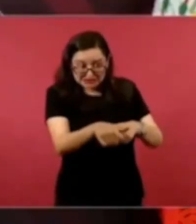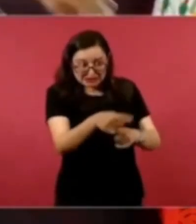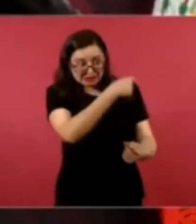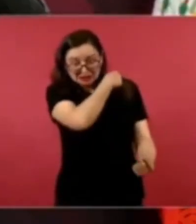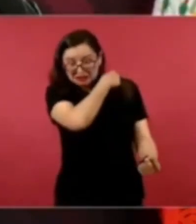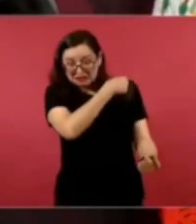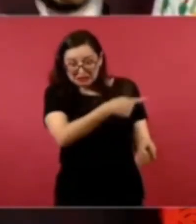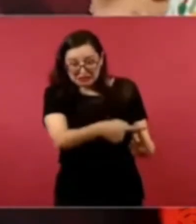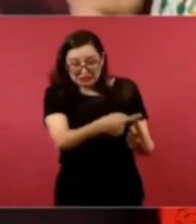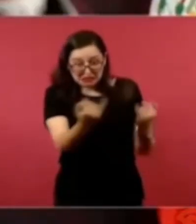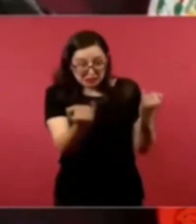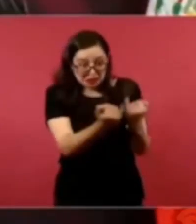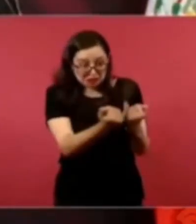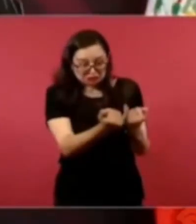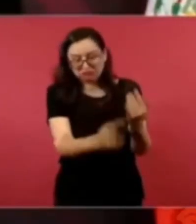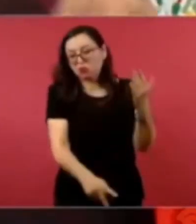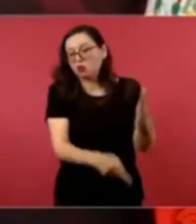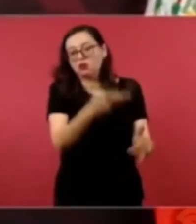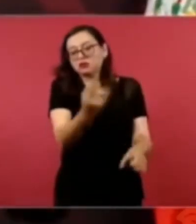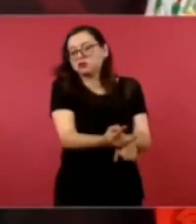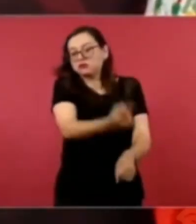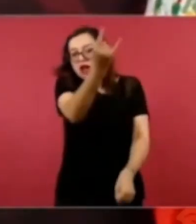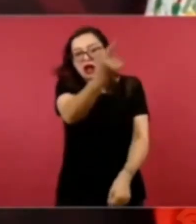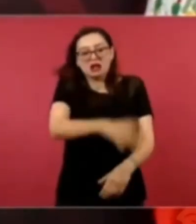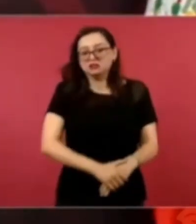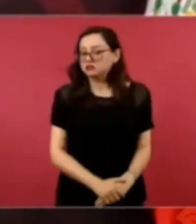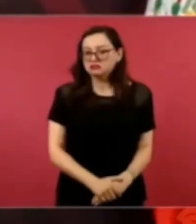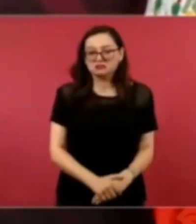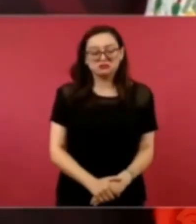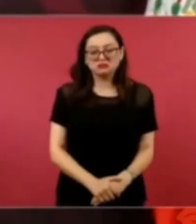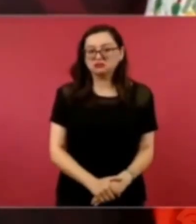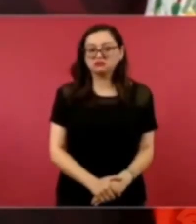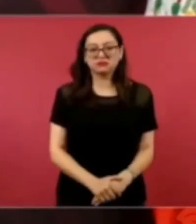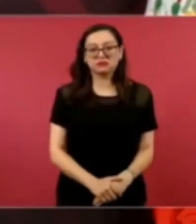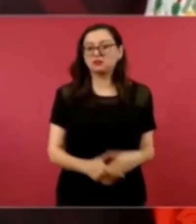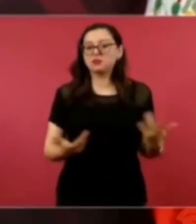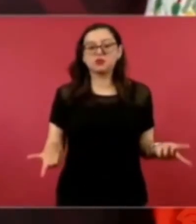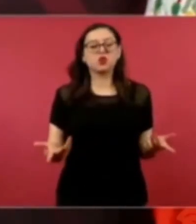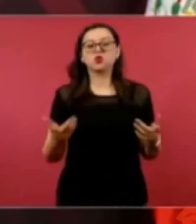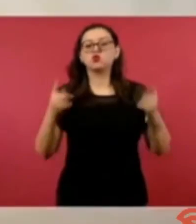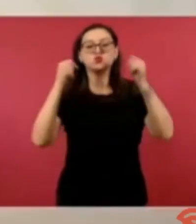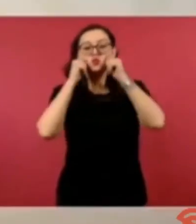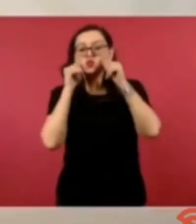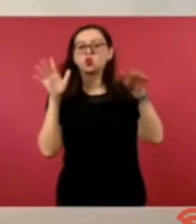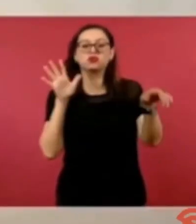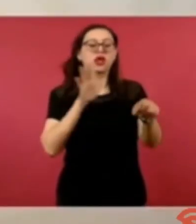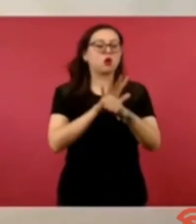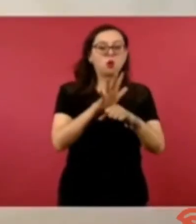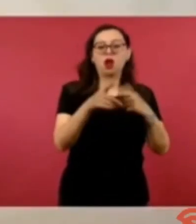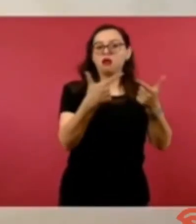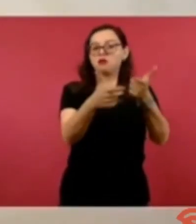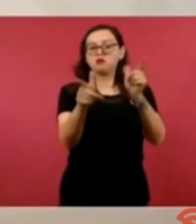pues van a fracaso aunque cambien de partido cambien de nombre